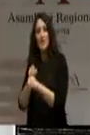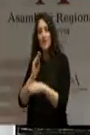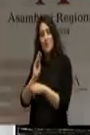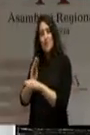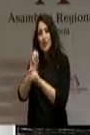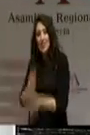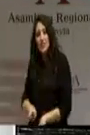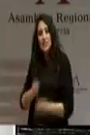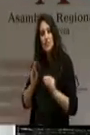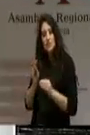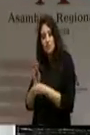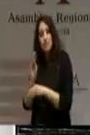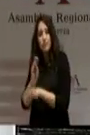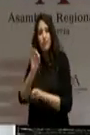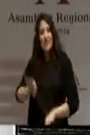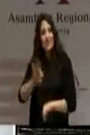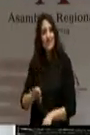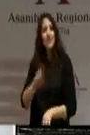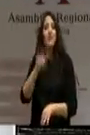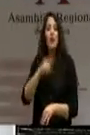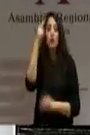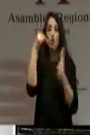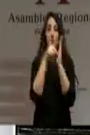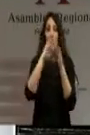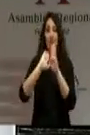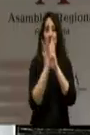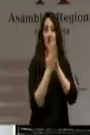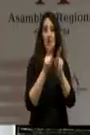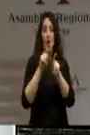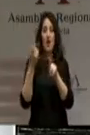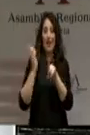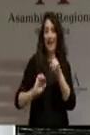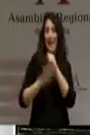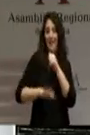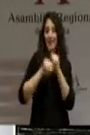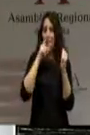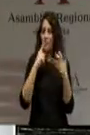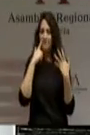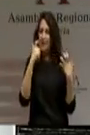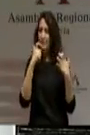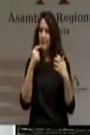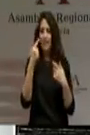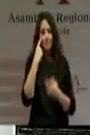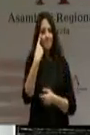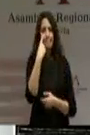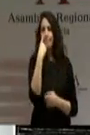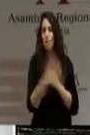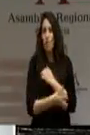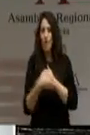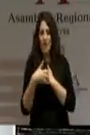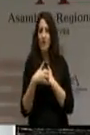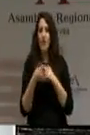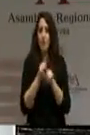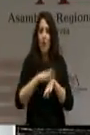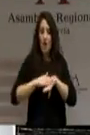¿Con la resolución de los 2.000 expedientes de renta básica en una región con altos índices de pobreza y menor apoyo de su